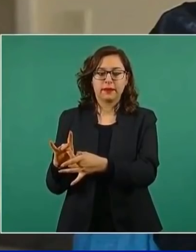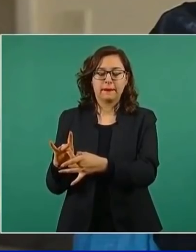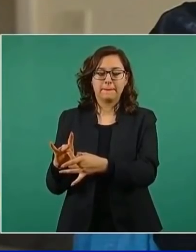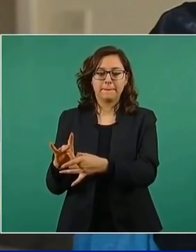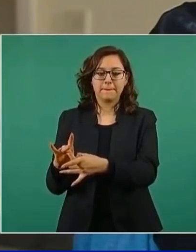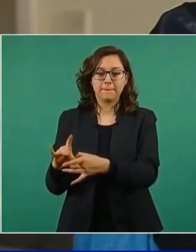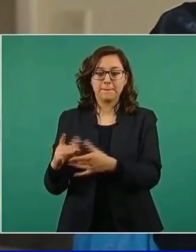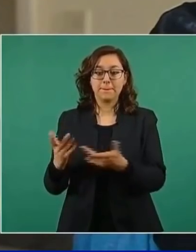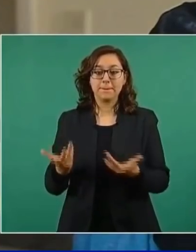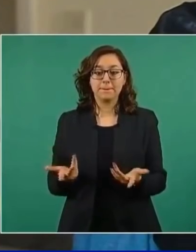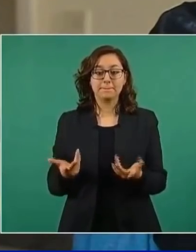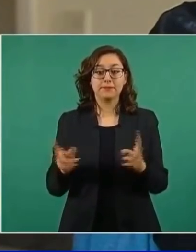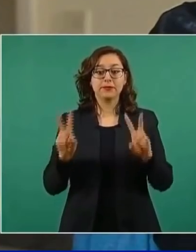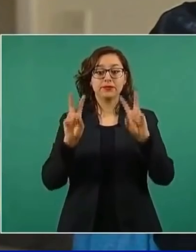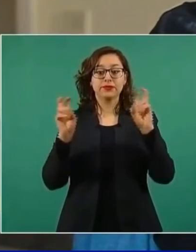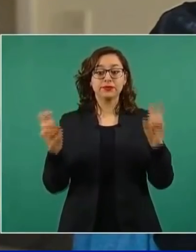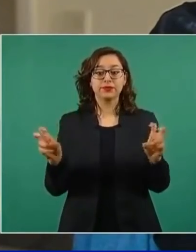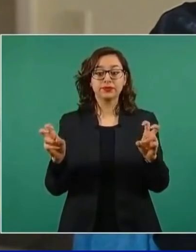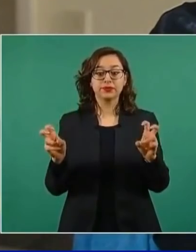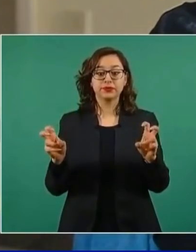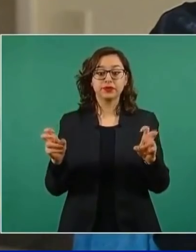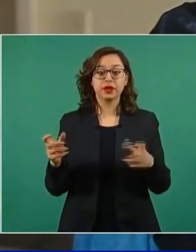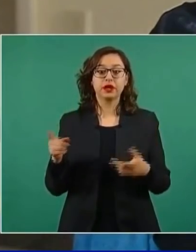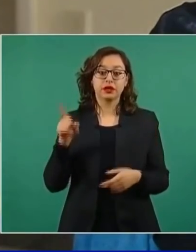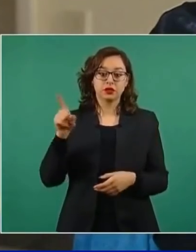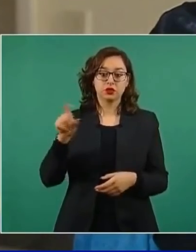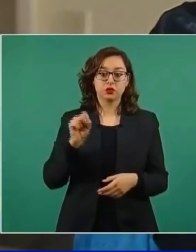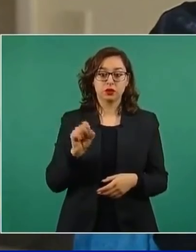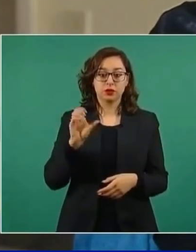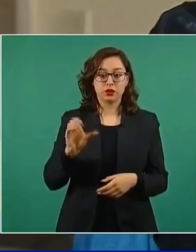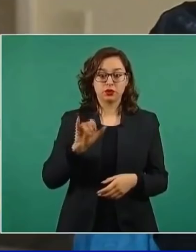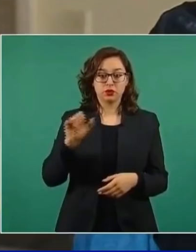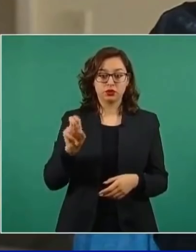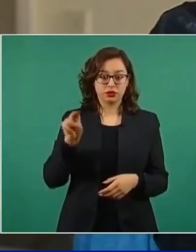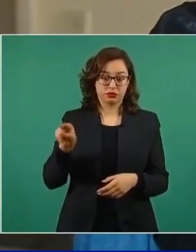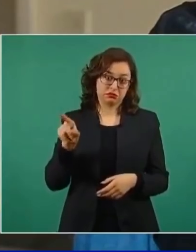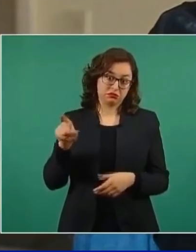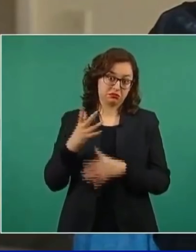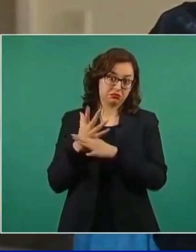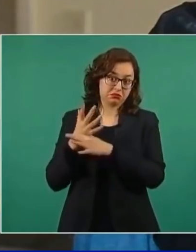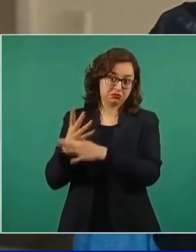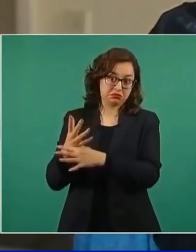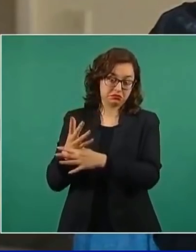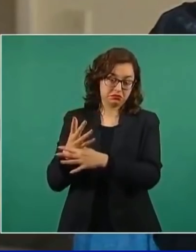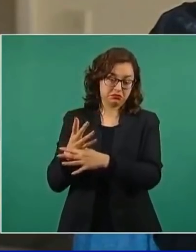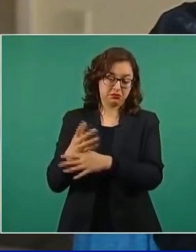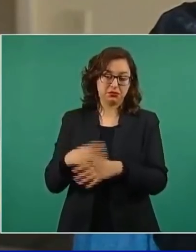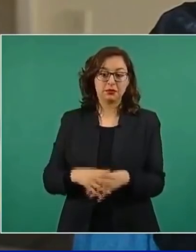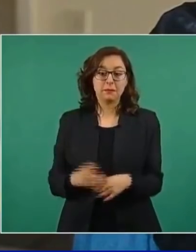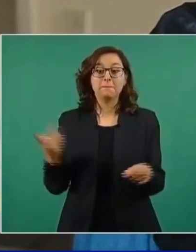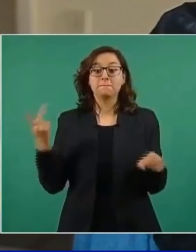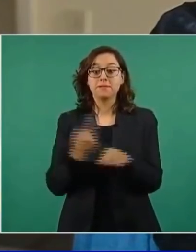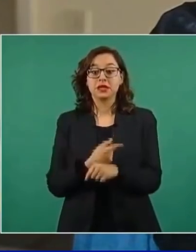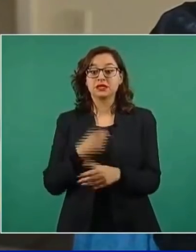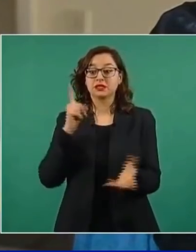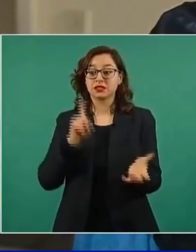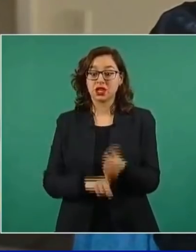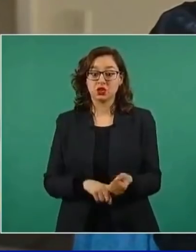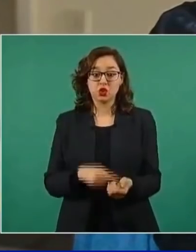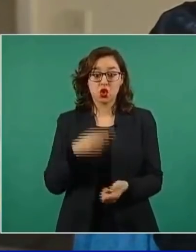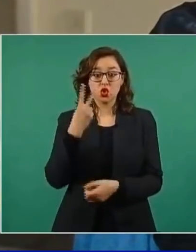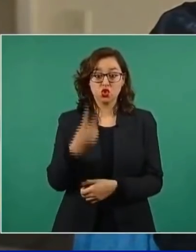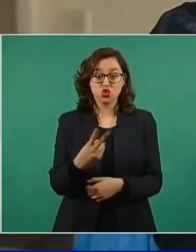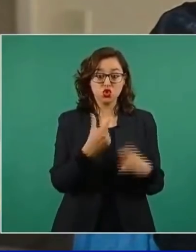etcétera. Esta cita es del presidente de la Corte. Entonces, hay un choque cultural claro dentro de la Corte,